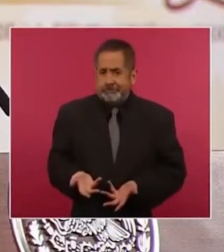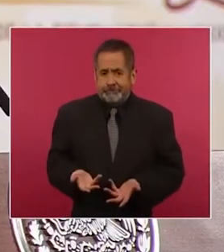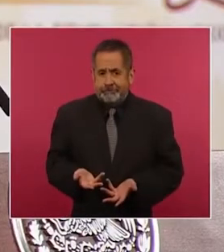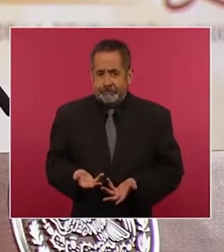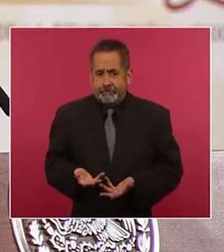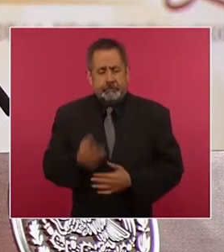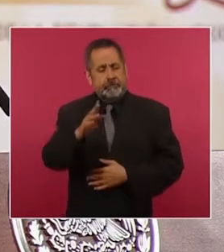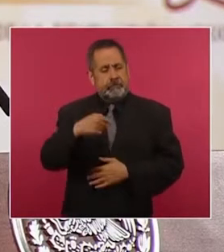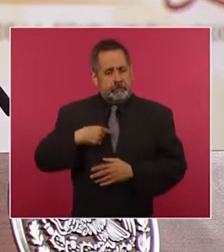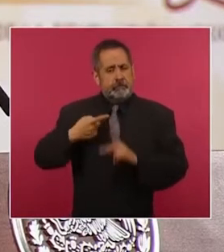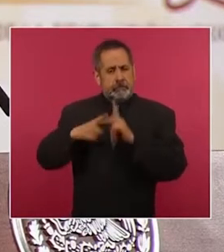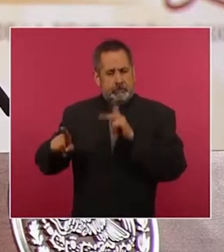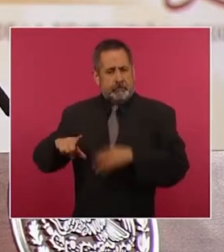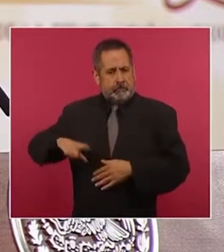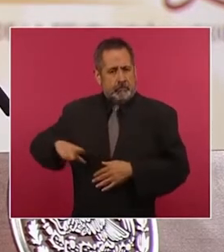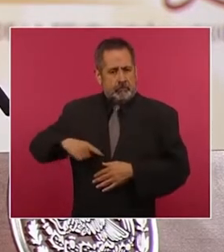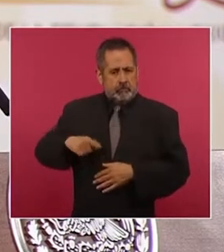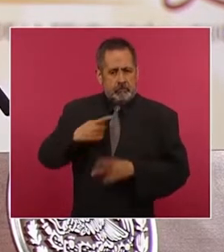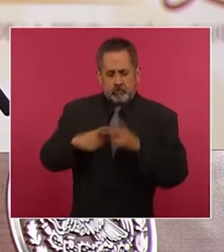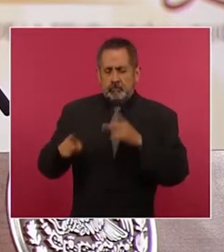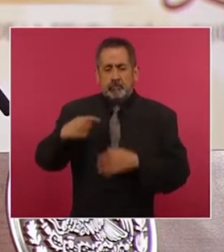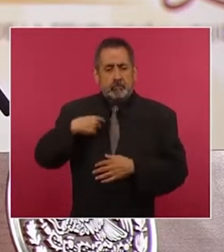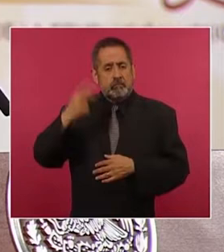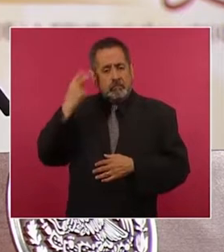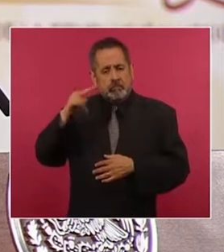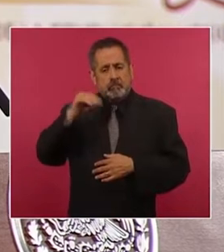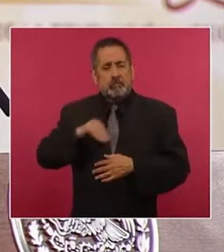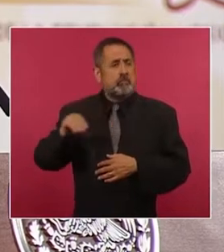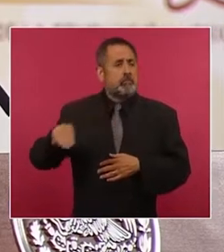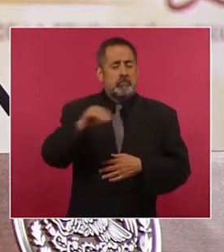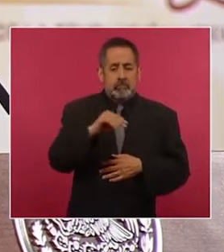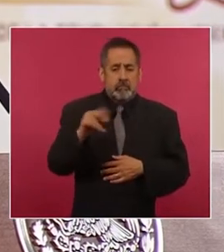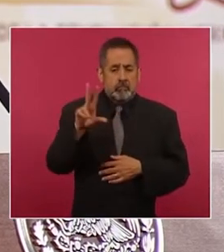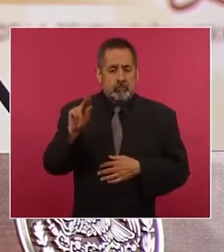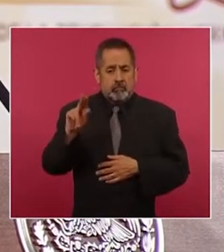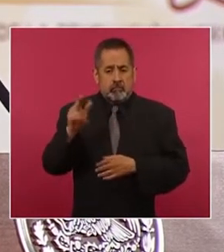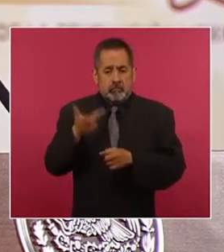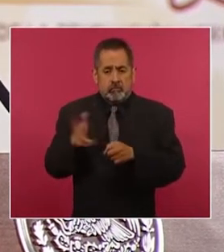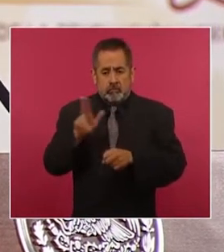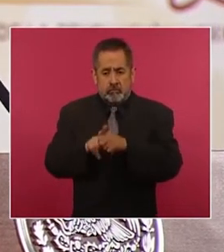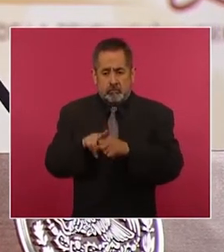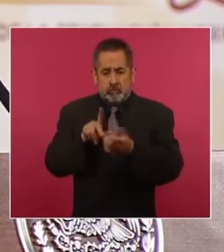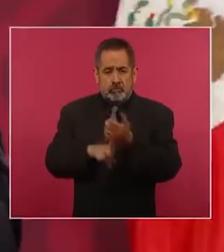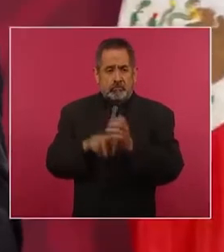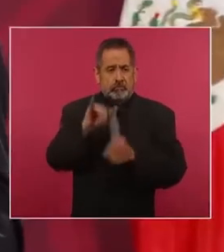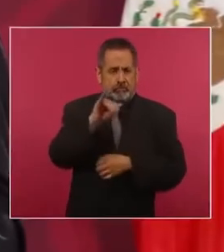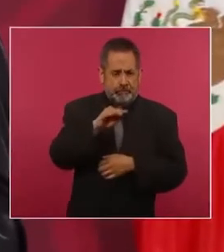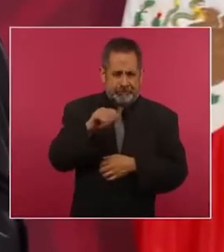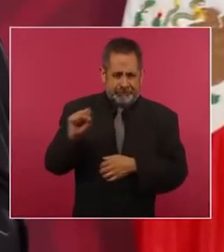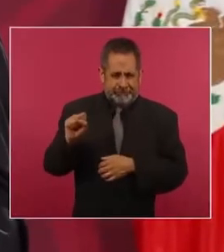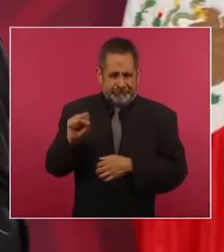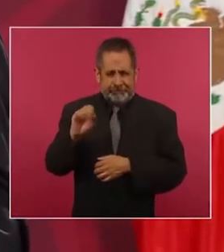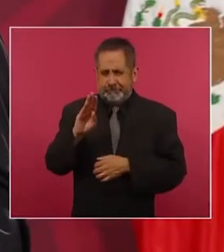hice un recorrido por los 80 hospitales del INSS Bienestar,